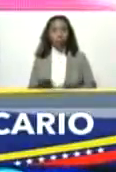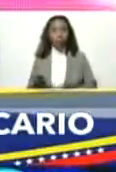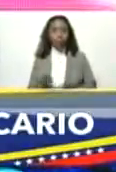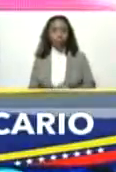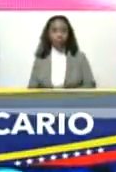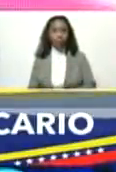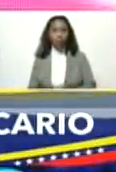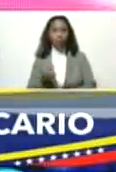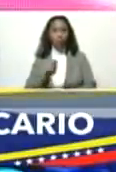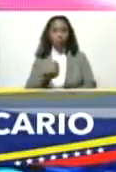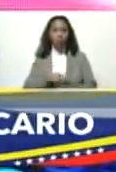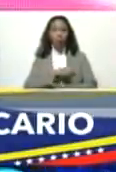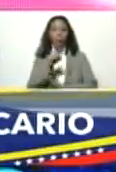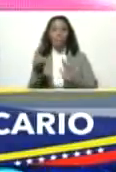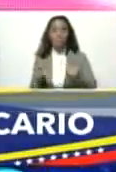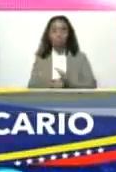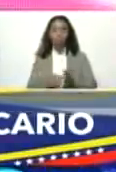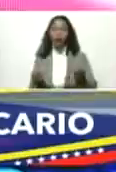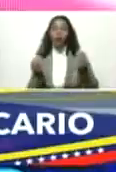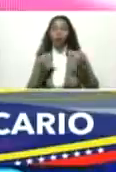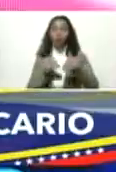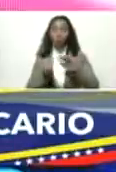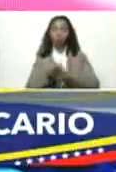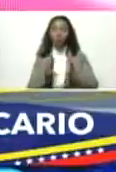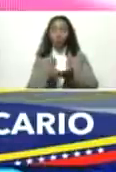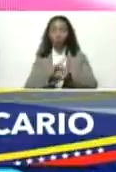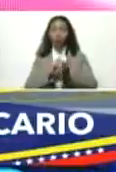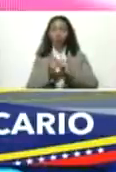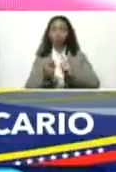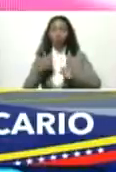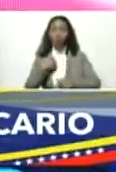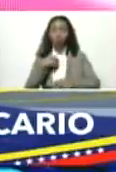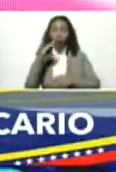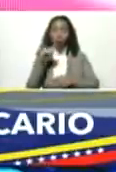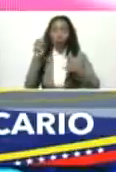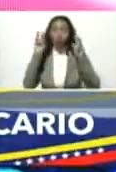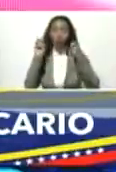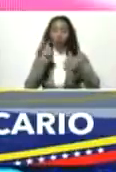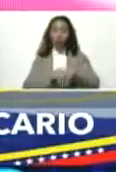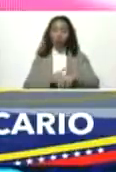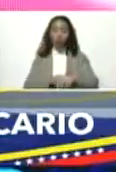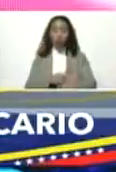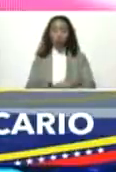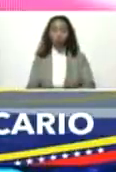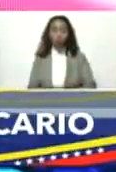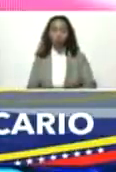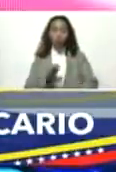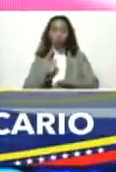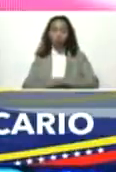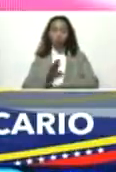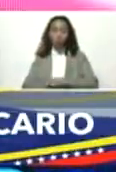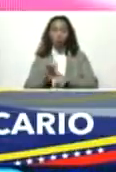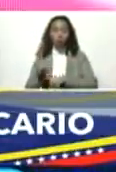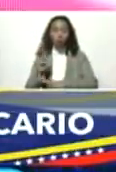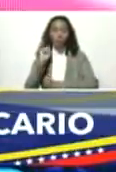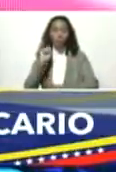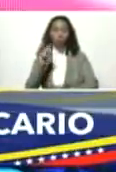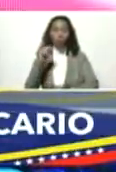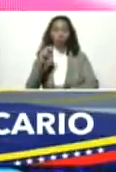estoy totalmente de acuerdo el mundo ha cambiado aceleradamente yo hablo de una nueva época por eso es .net